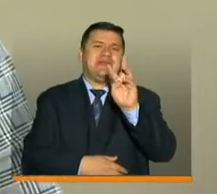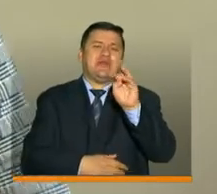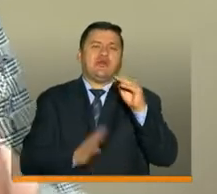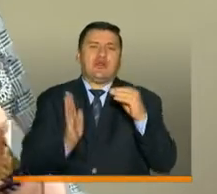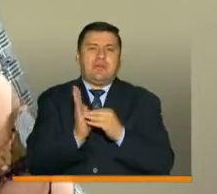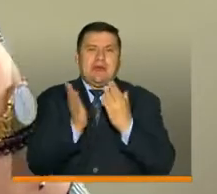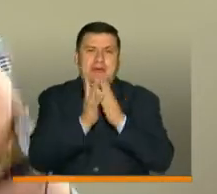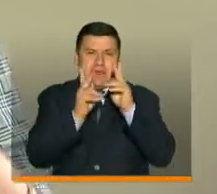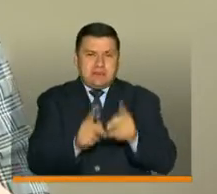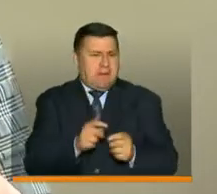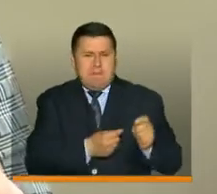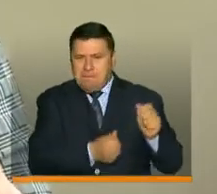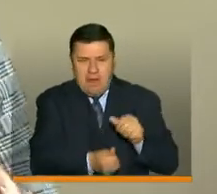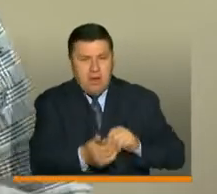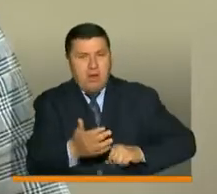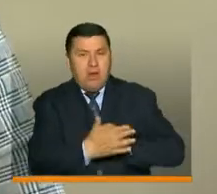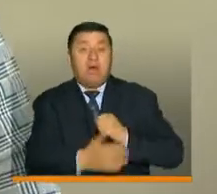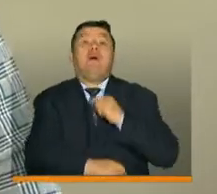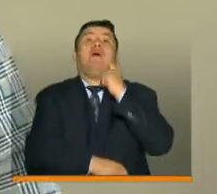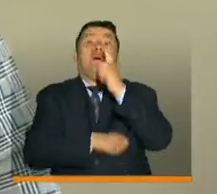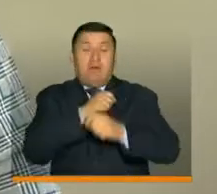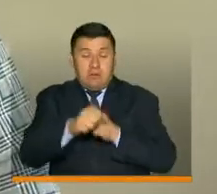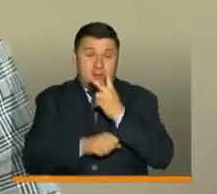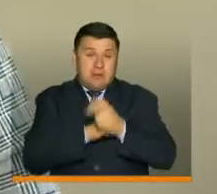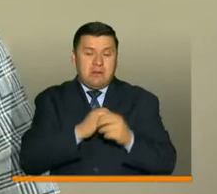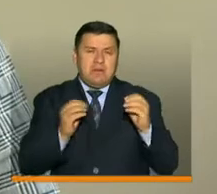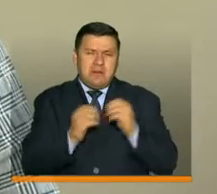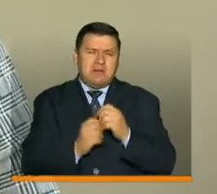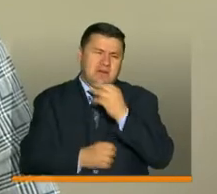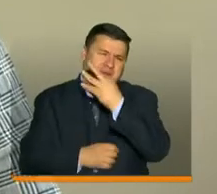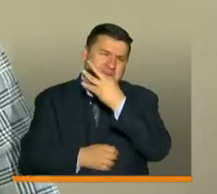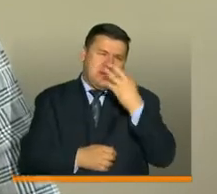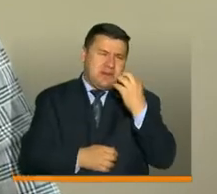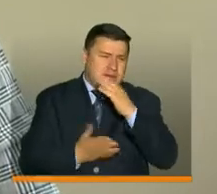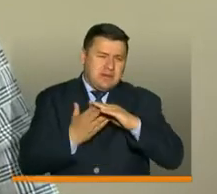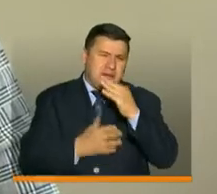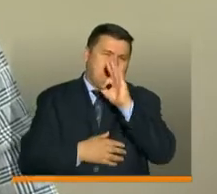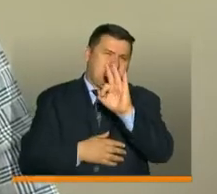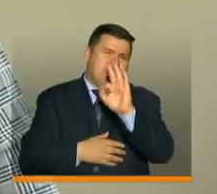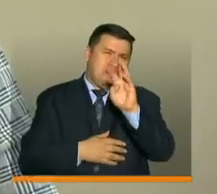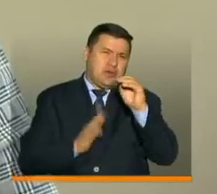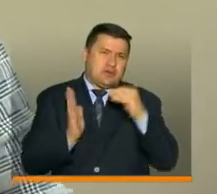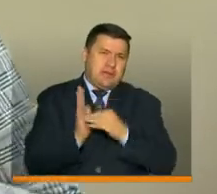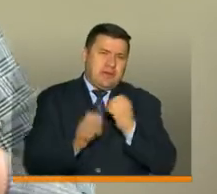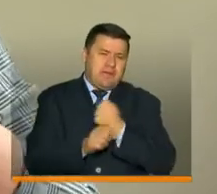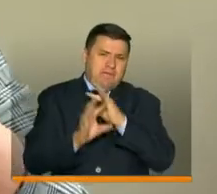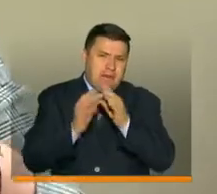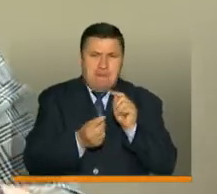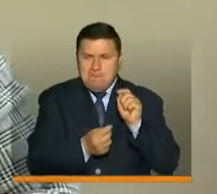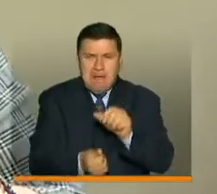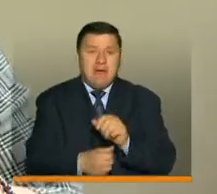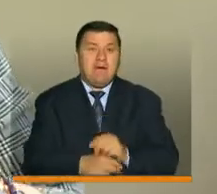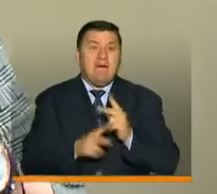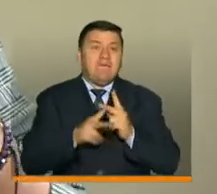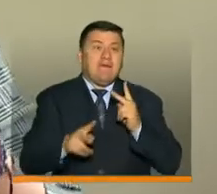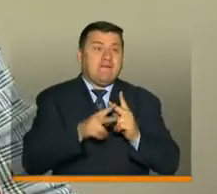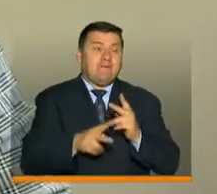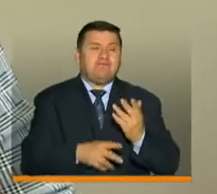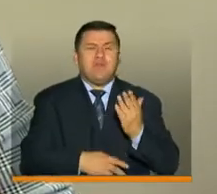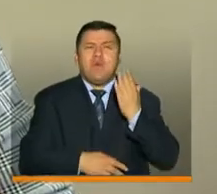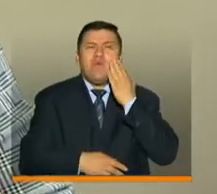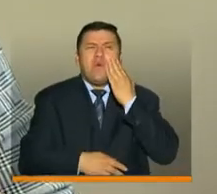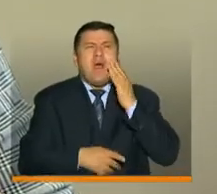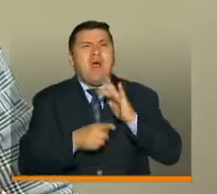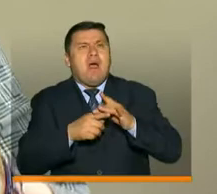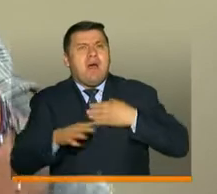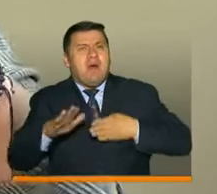beneficiarios y en total en el cuatrenio serán más de 338 mil beneficiarios. Sobre las fechas, presidente, ¿cuándo